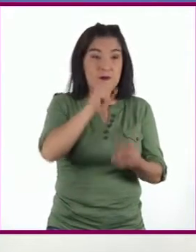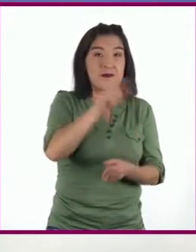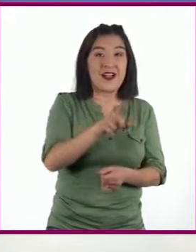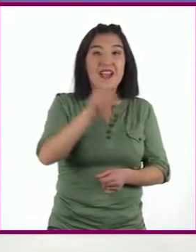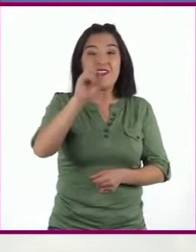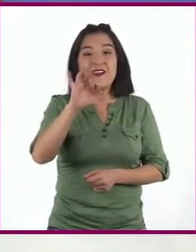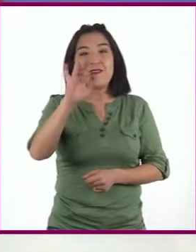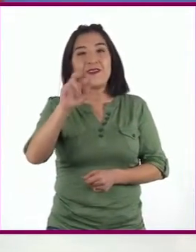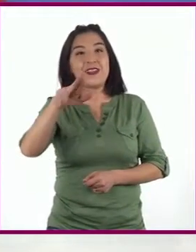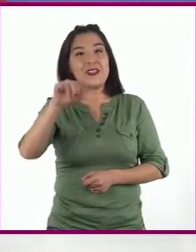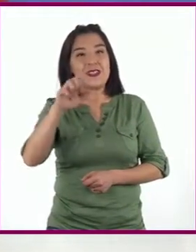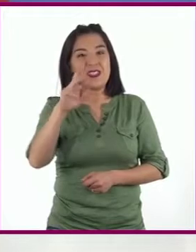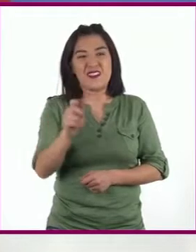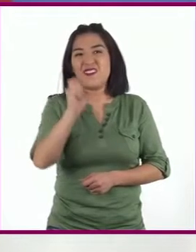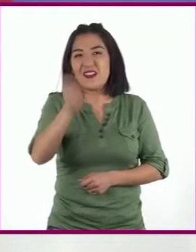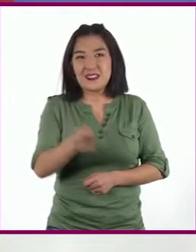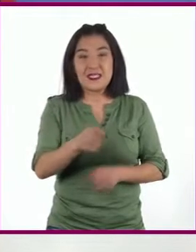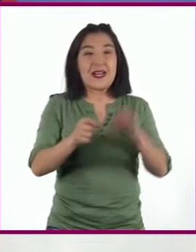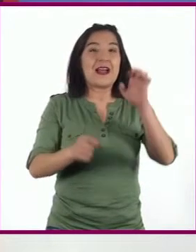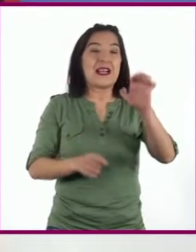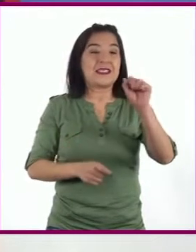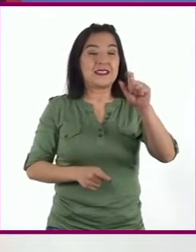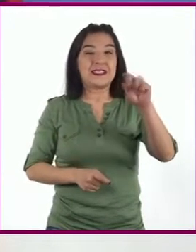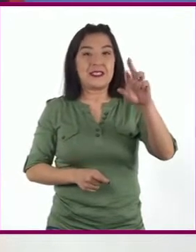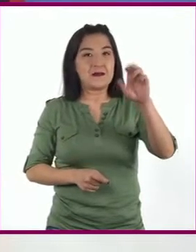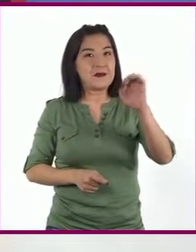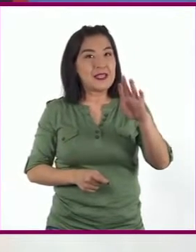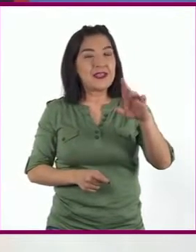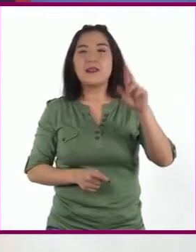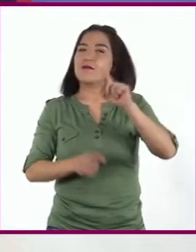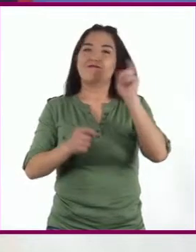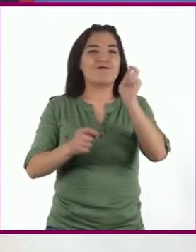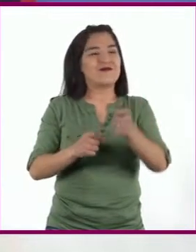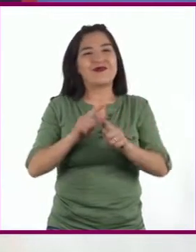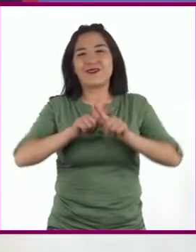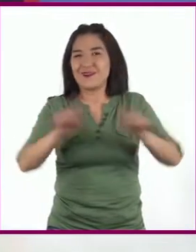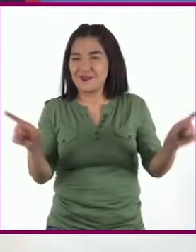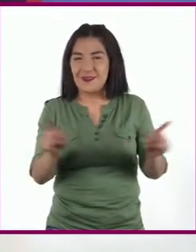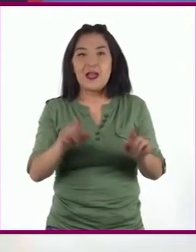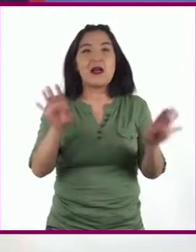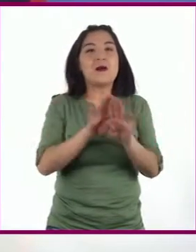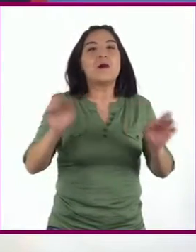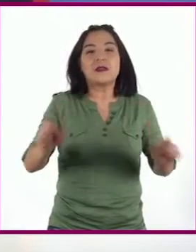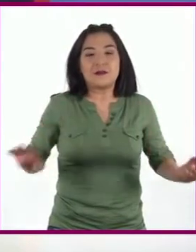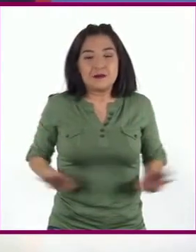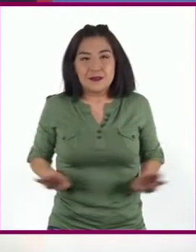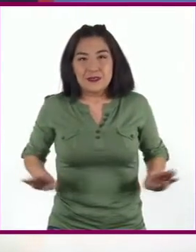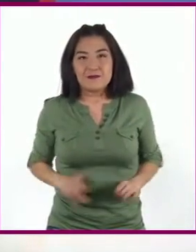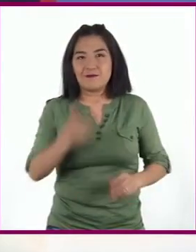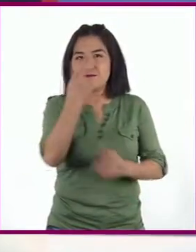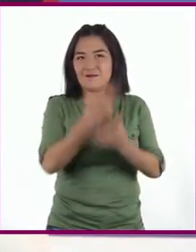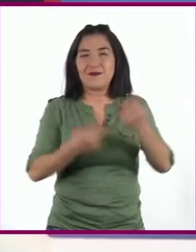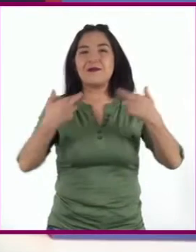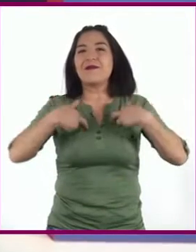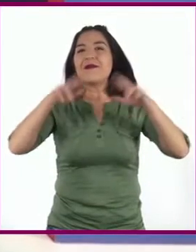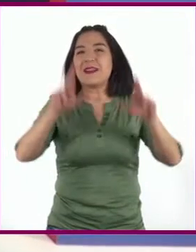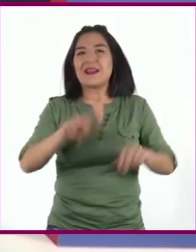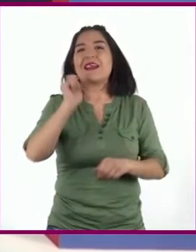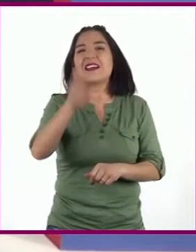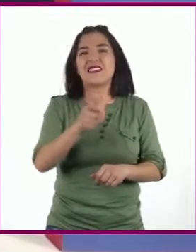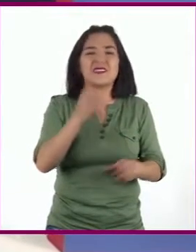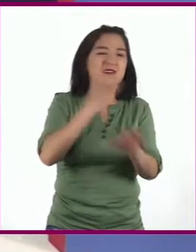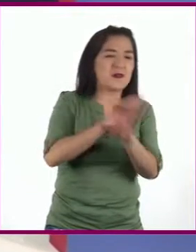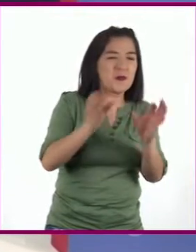definir. Cuando describimos, mencionamos las características o la representación de algo o alguien.